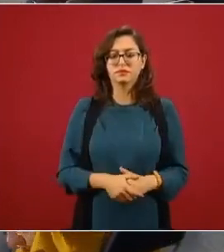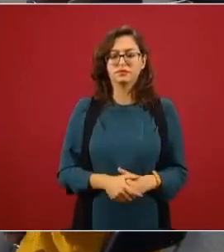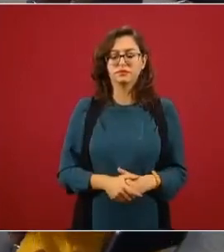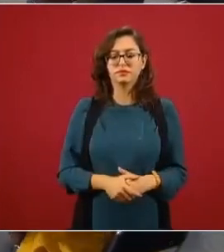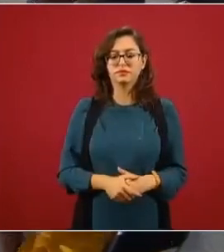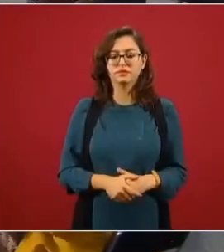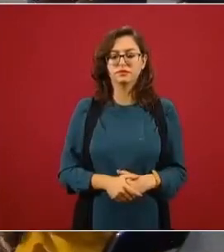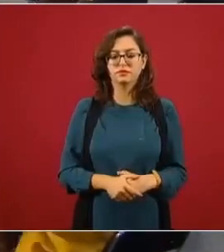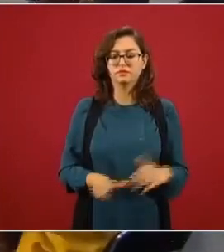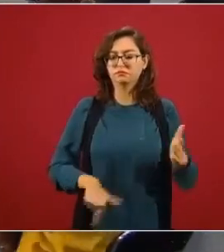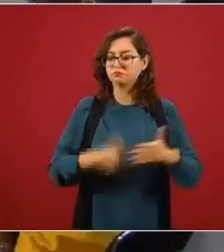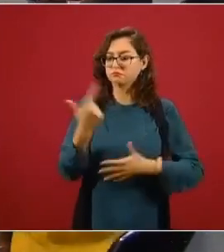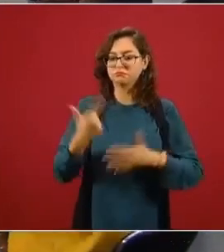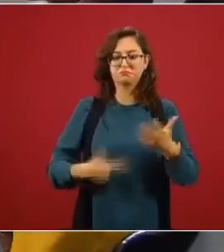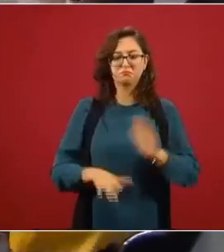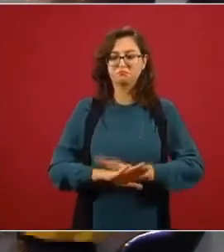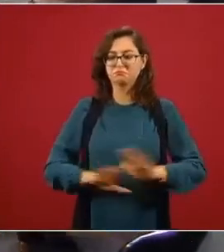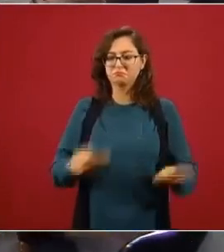No, ya no hay lista.